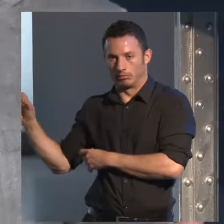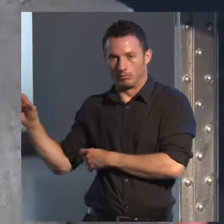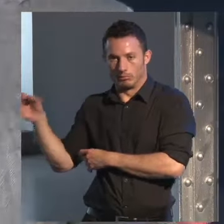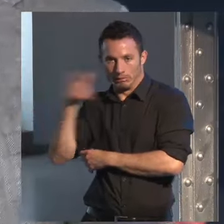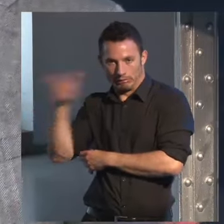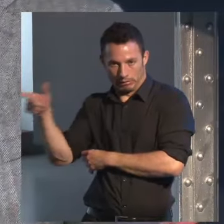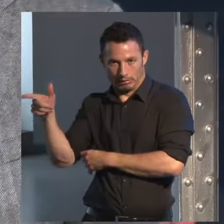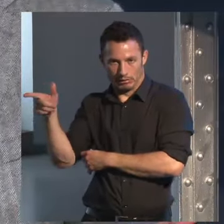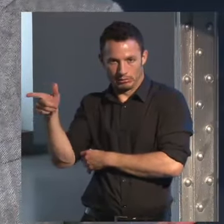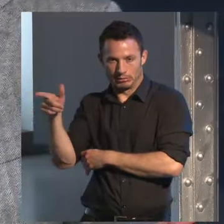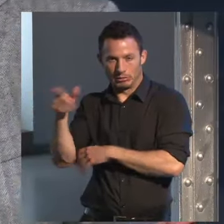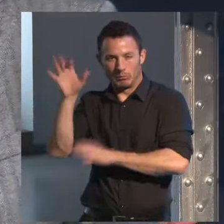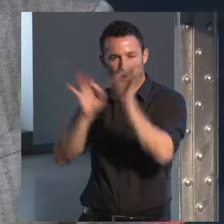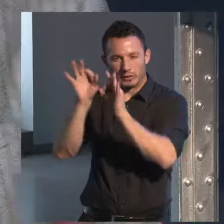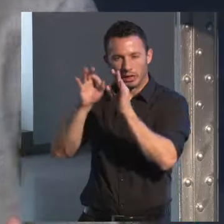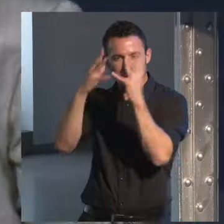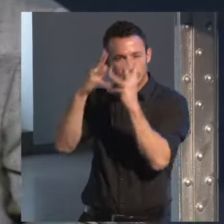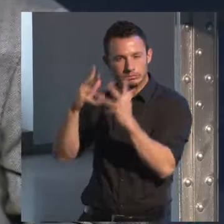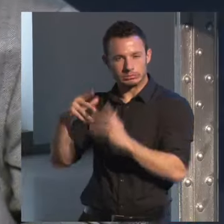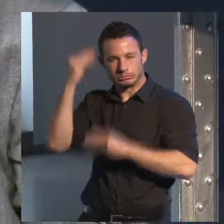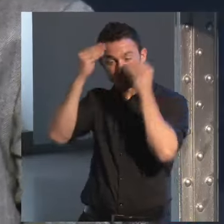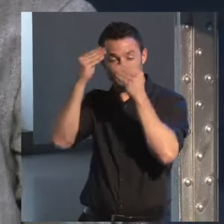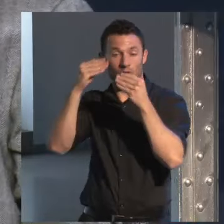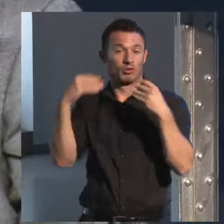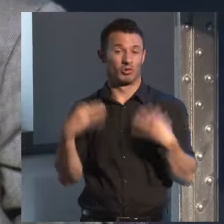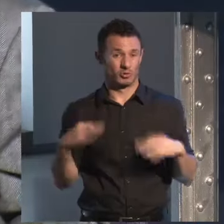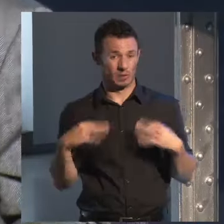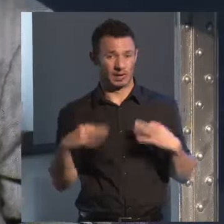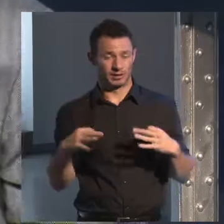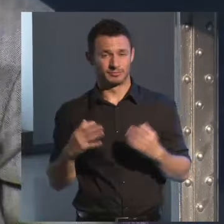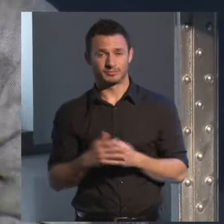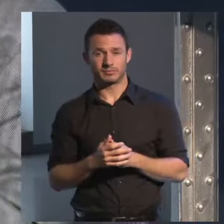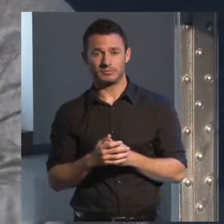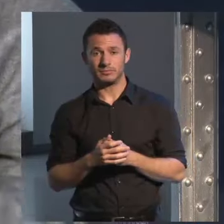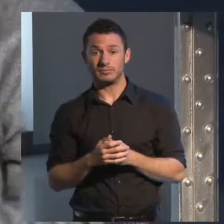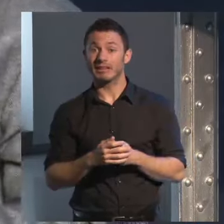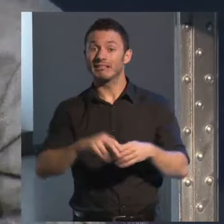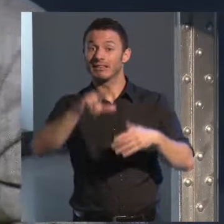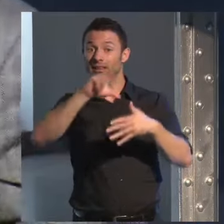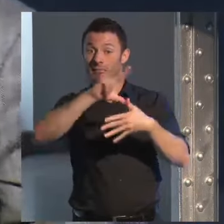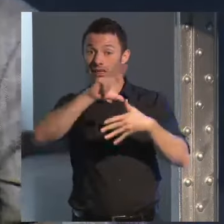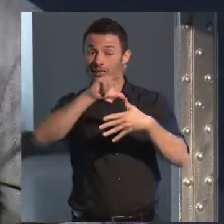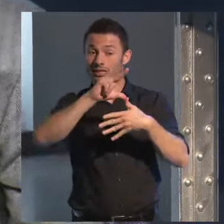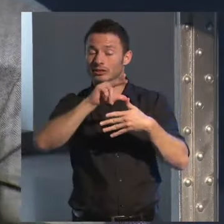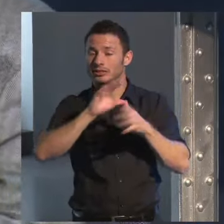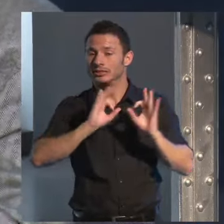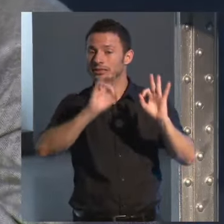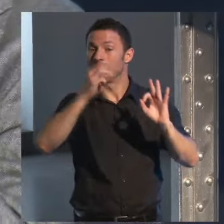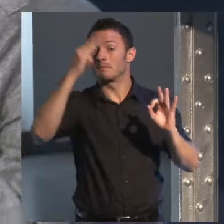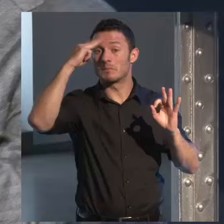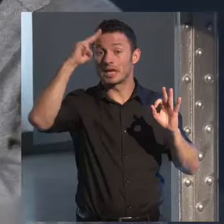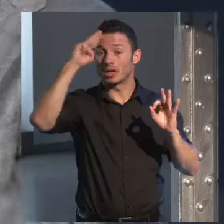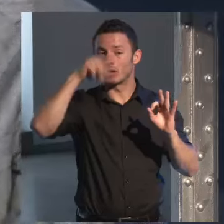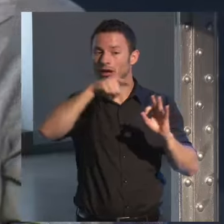esto y es lo normal y estamos hablando de que en América Latina y en México específicamente